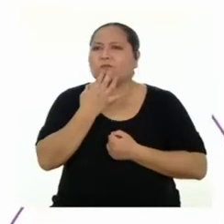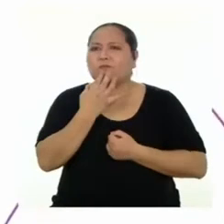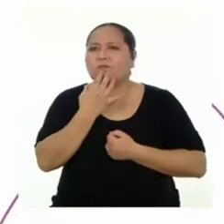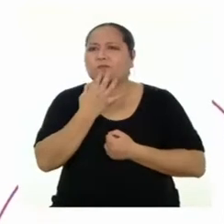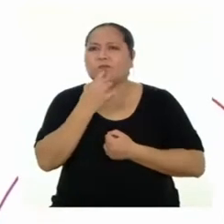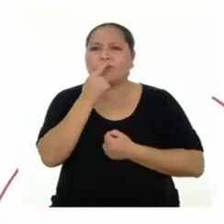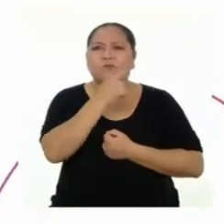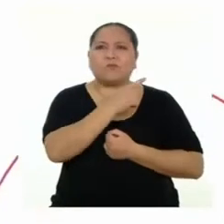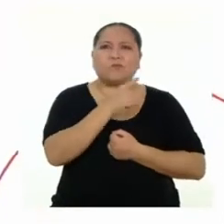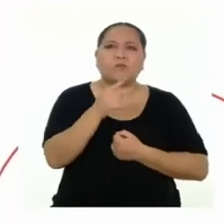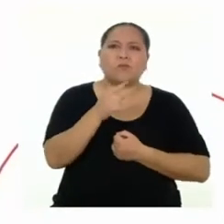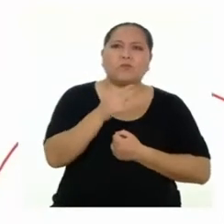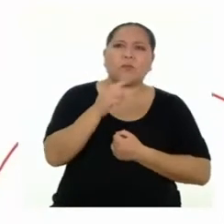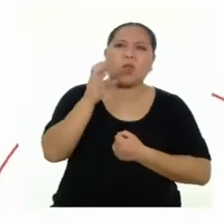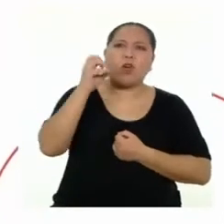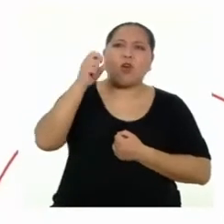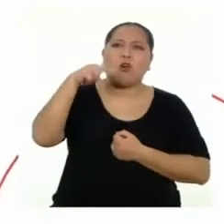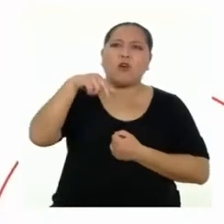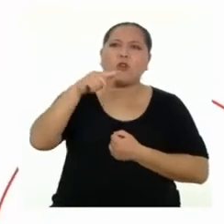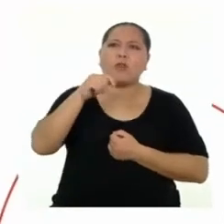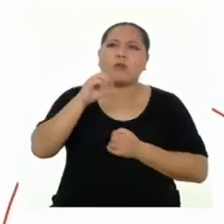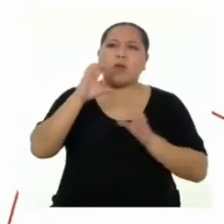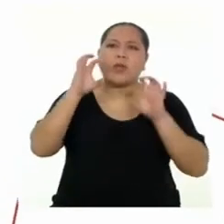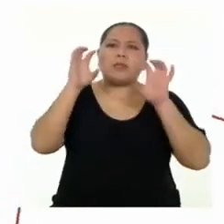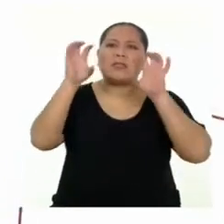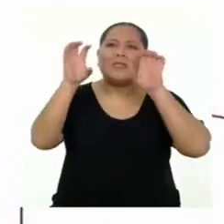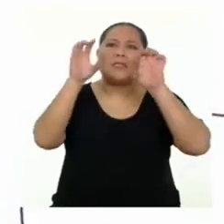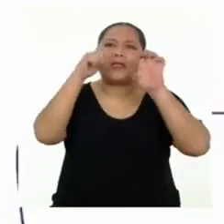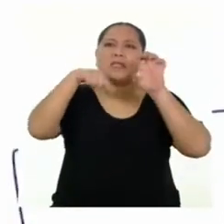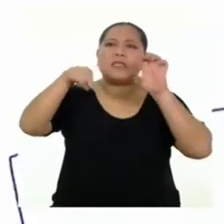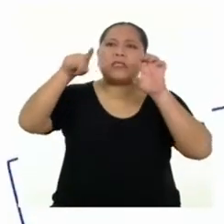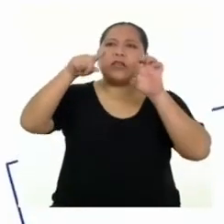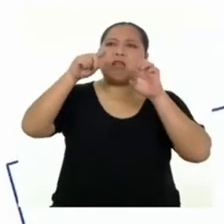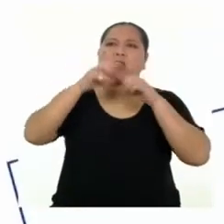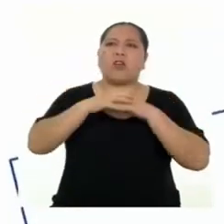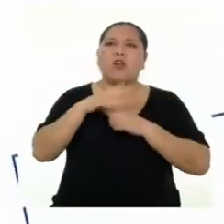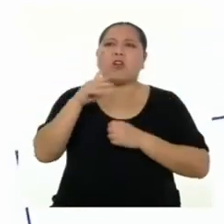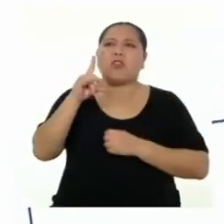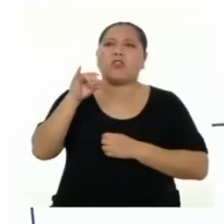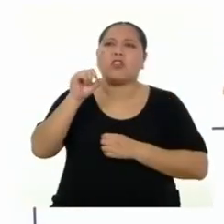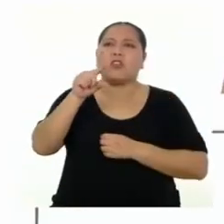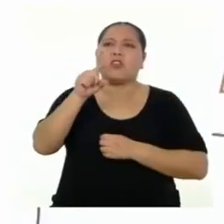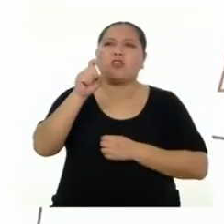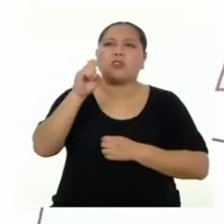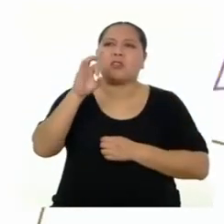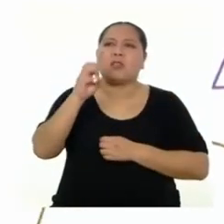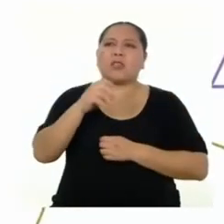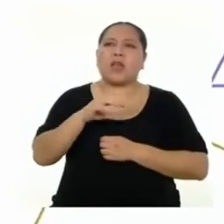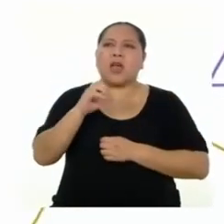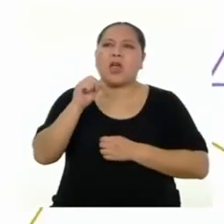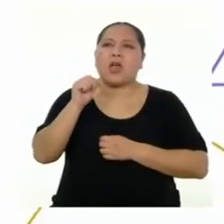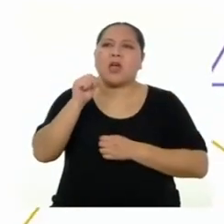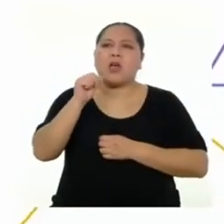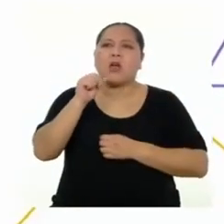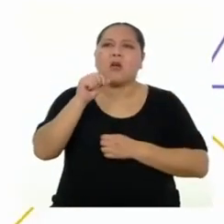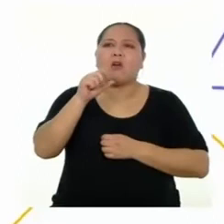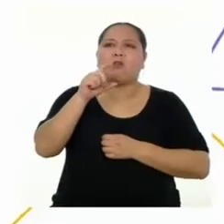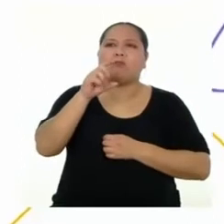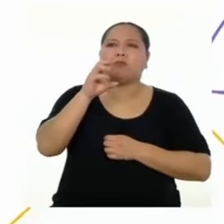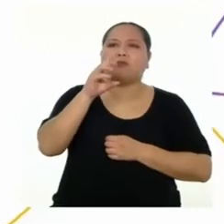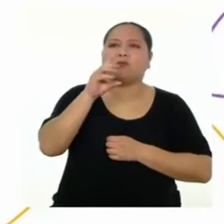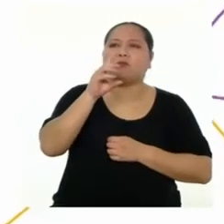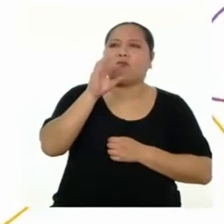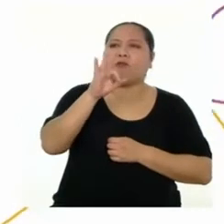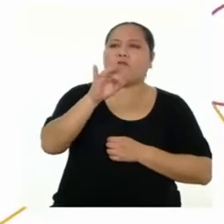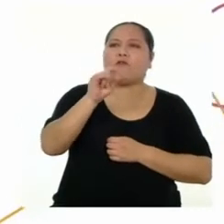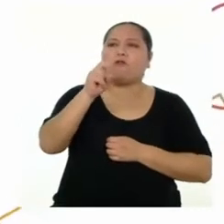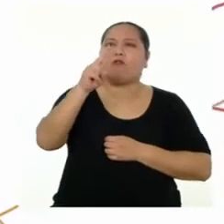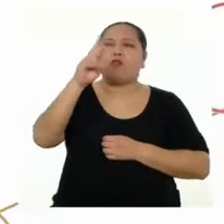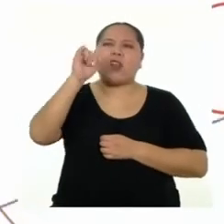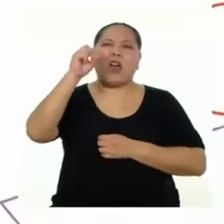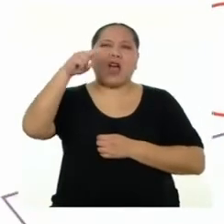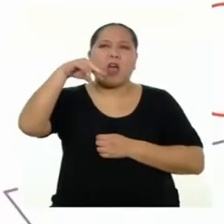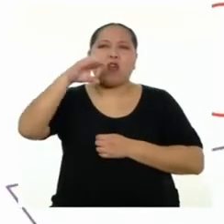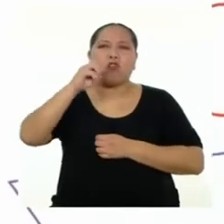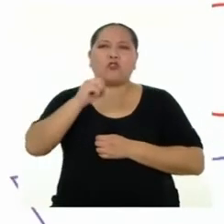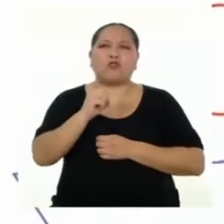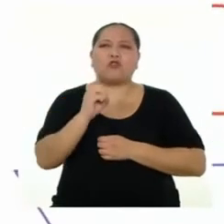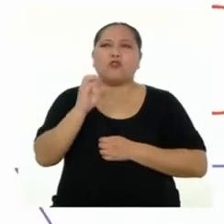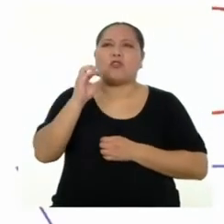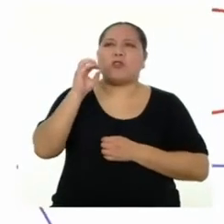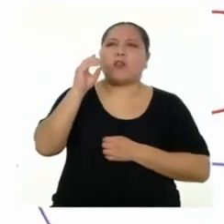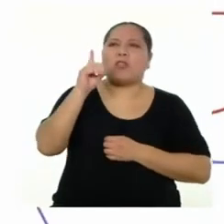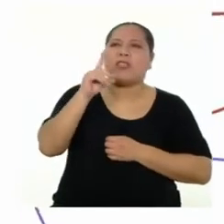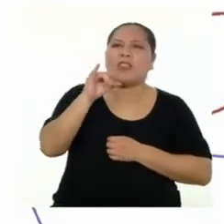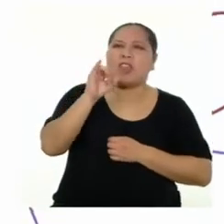Los contaminantes son los que están en los círculos. Dioxinas, furanos, metano, dióxido de carbono,